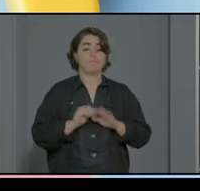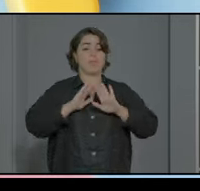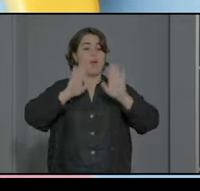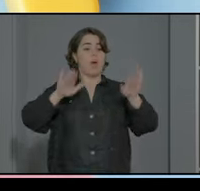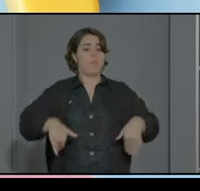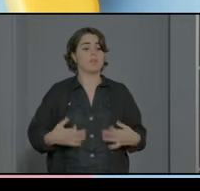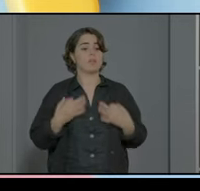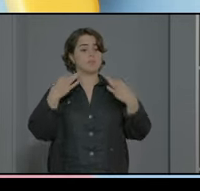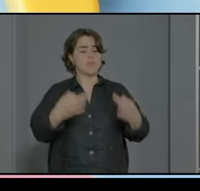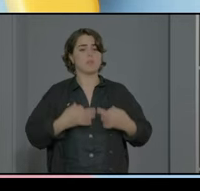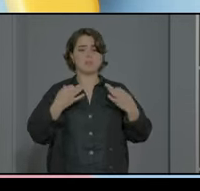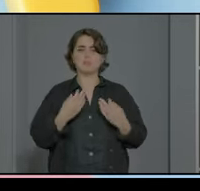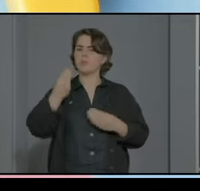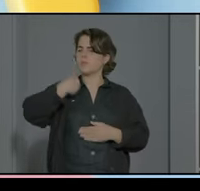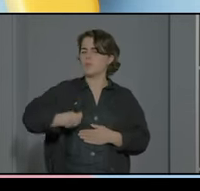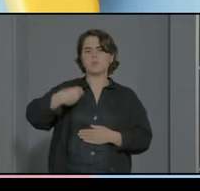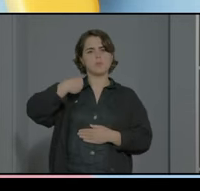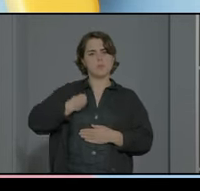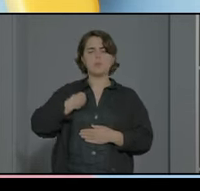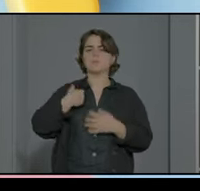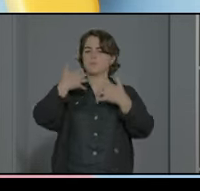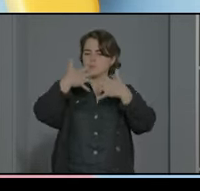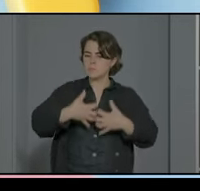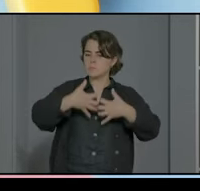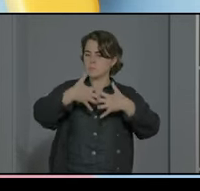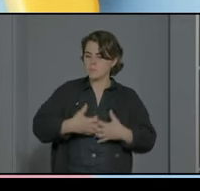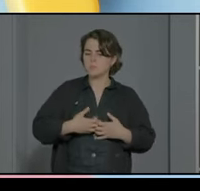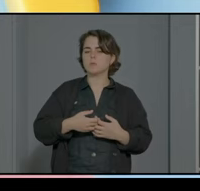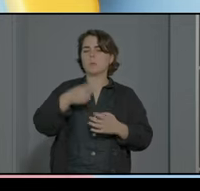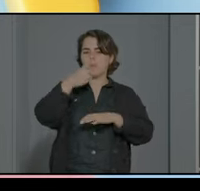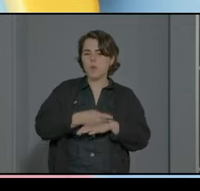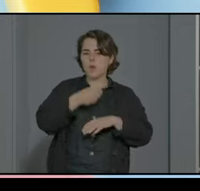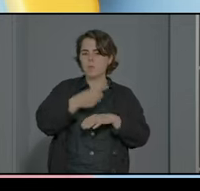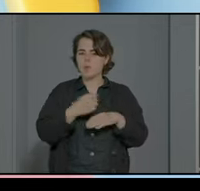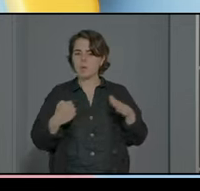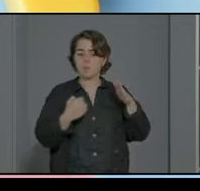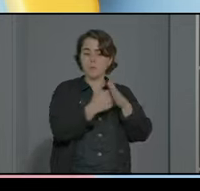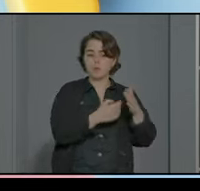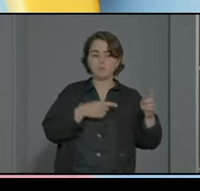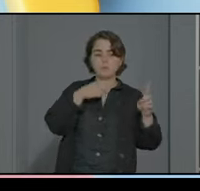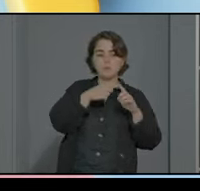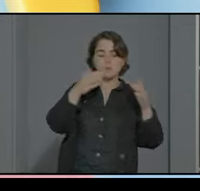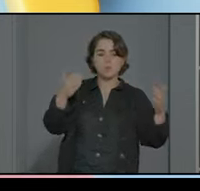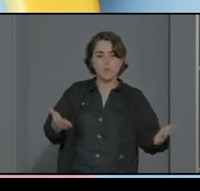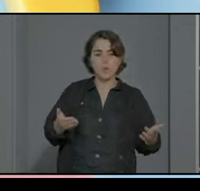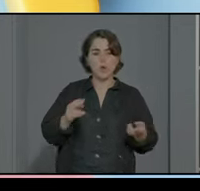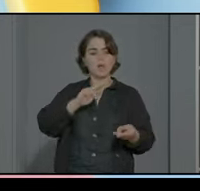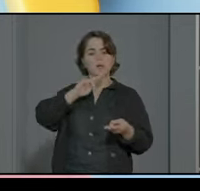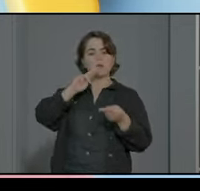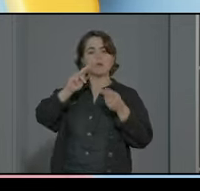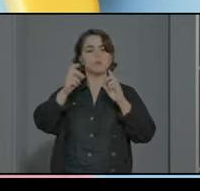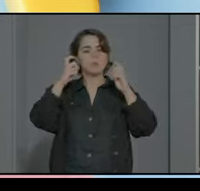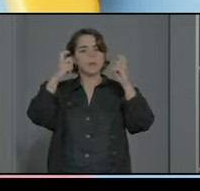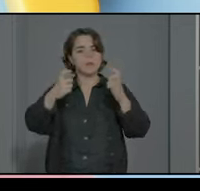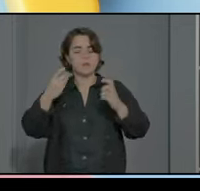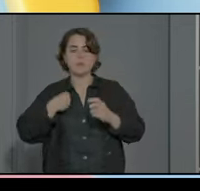siempre estamos haciendo lo mismo forzando la máquina en uno de los extremos para intentar dar una respuesta que